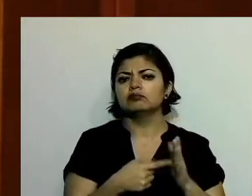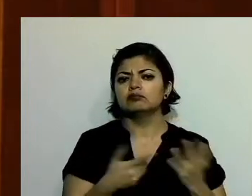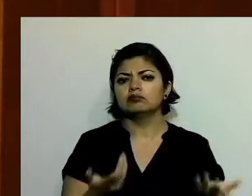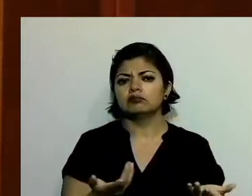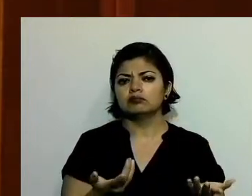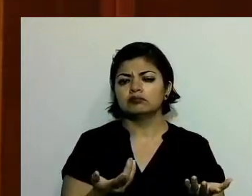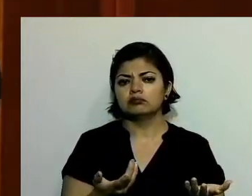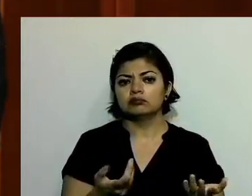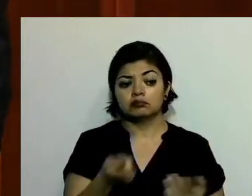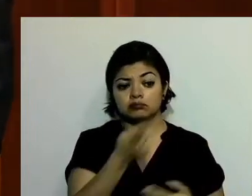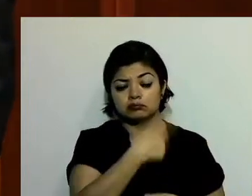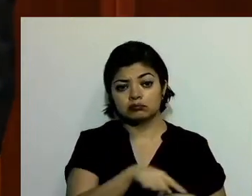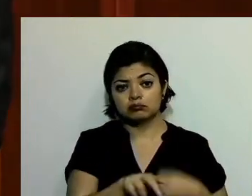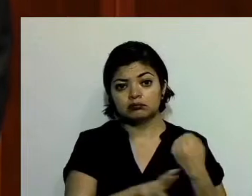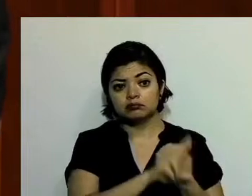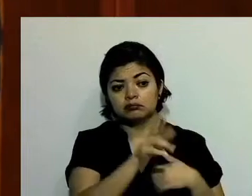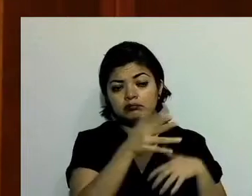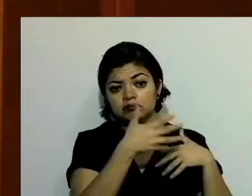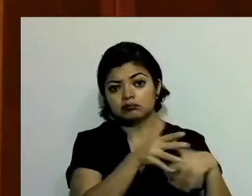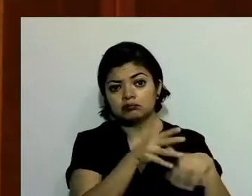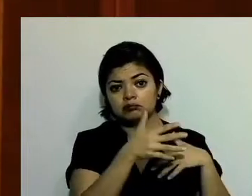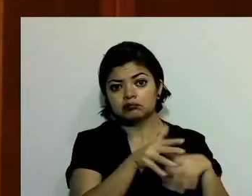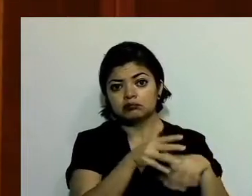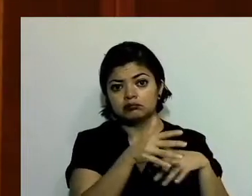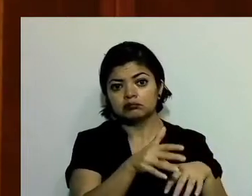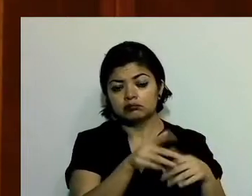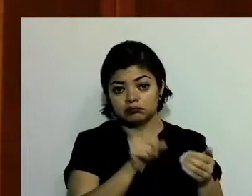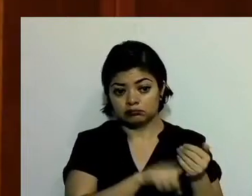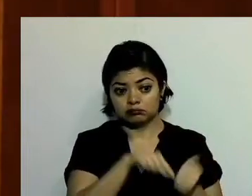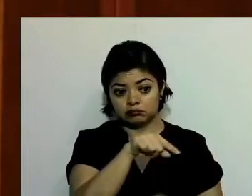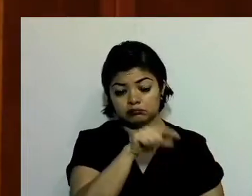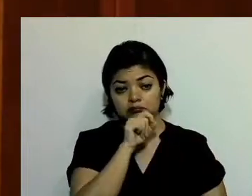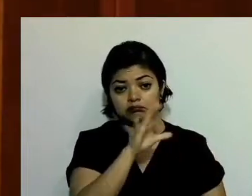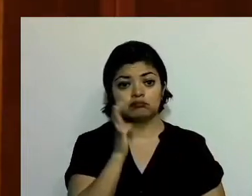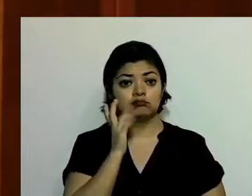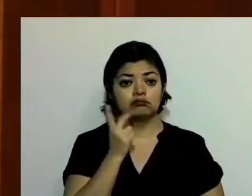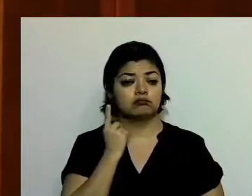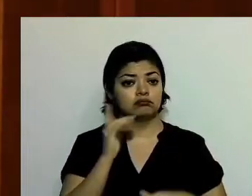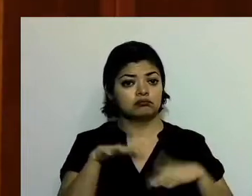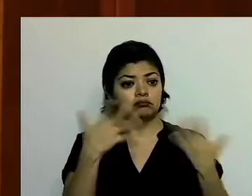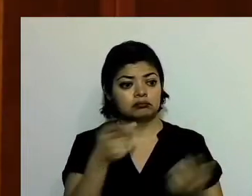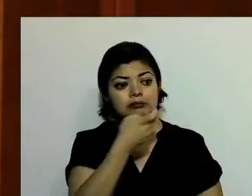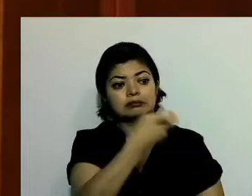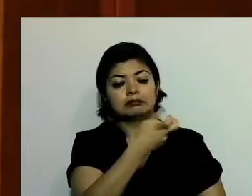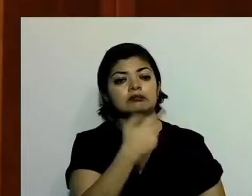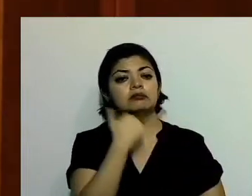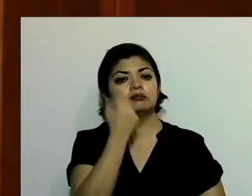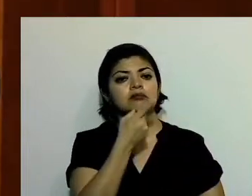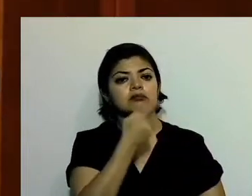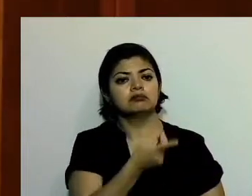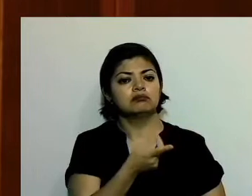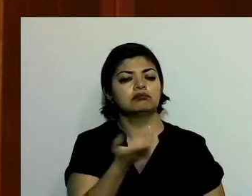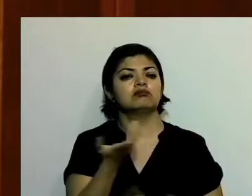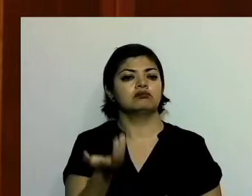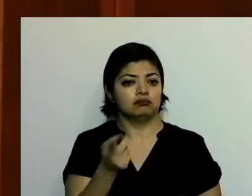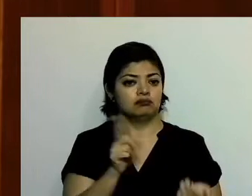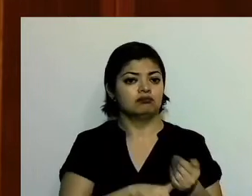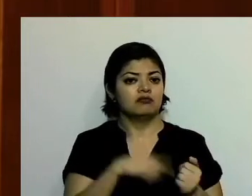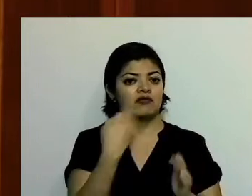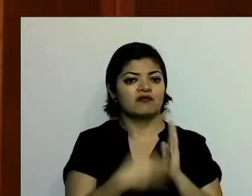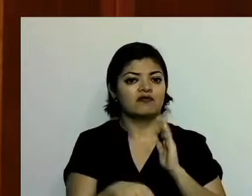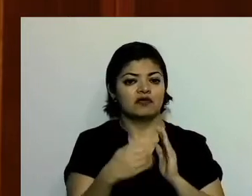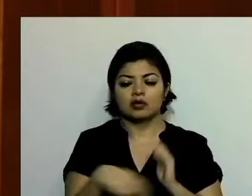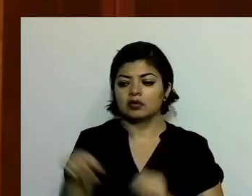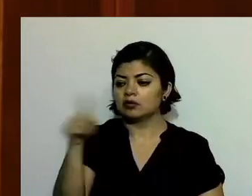las manifestaciones que hemos tenido aquí en la legislatura son un reflejo precisamente de esa inconformidad